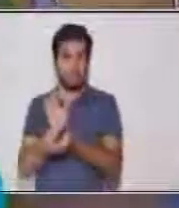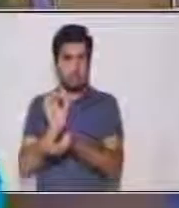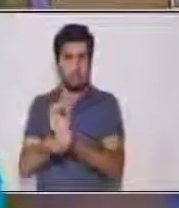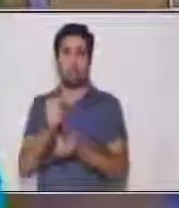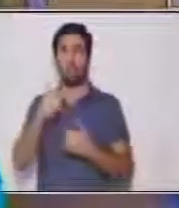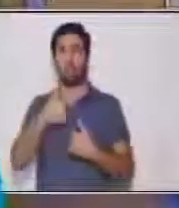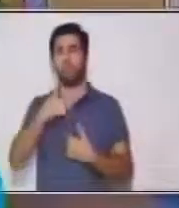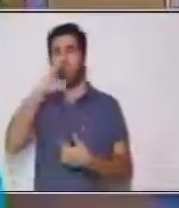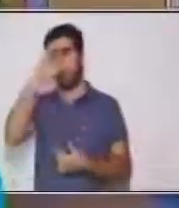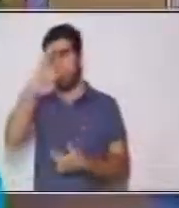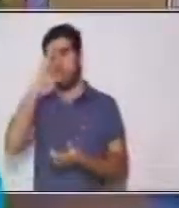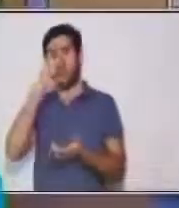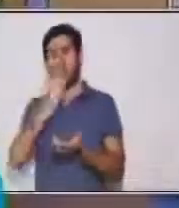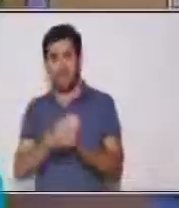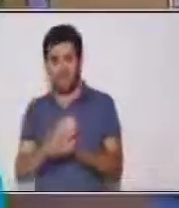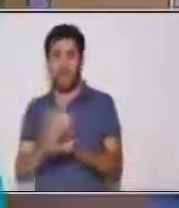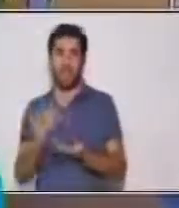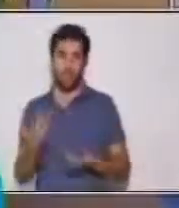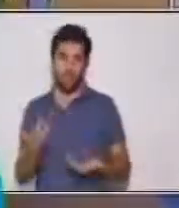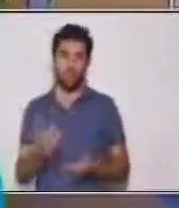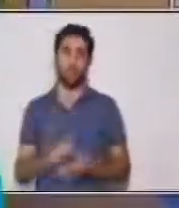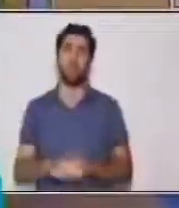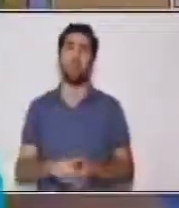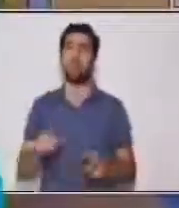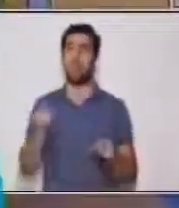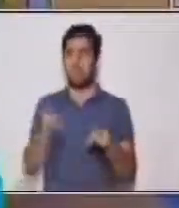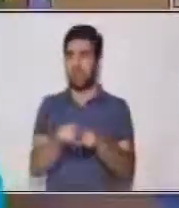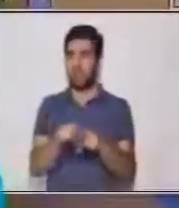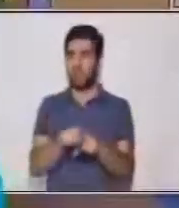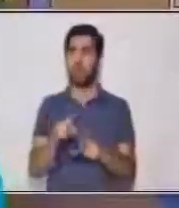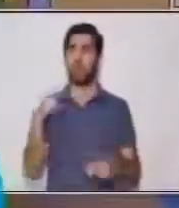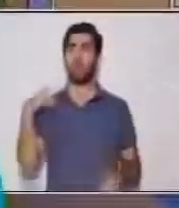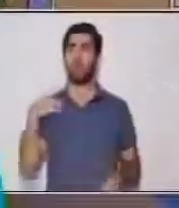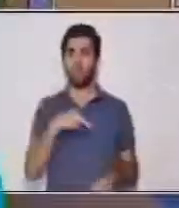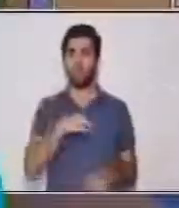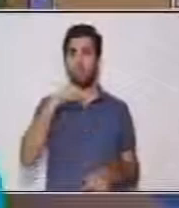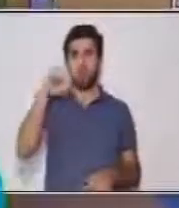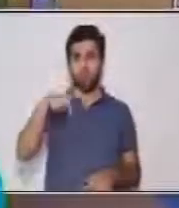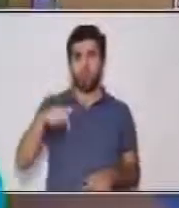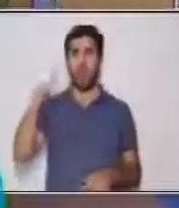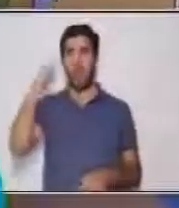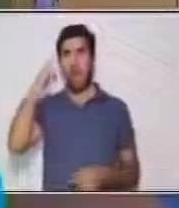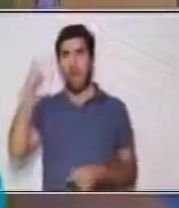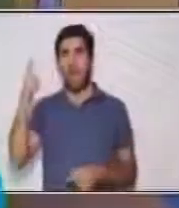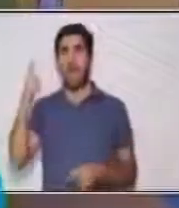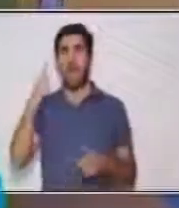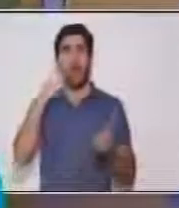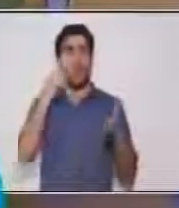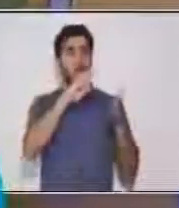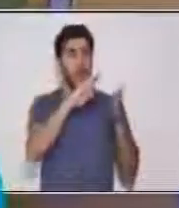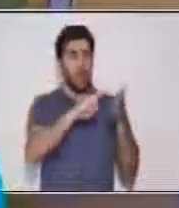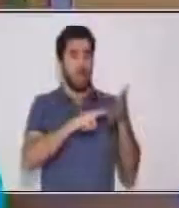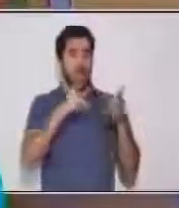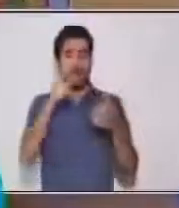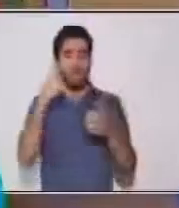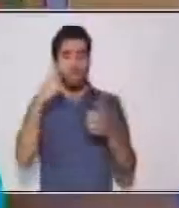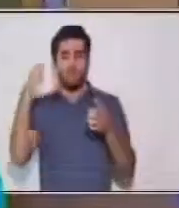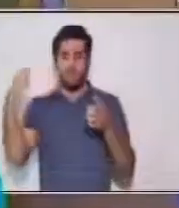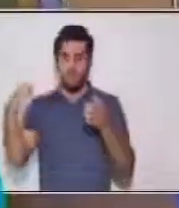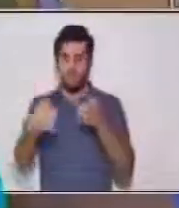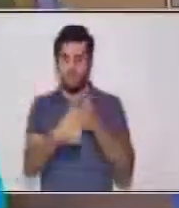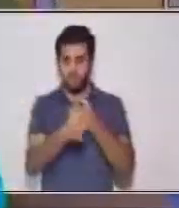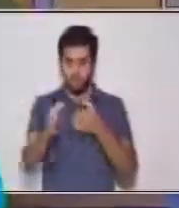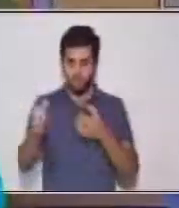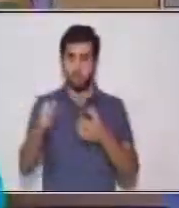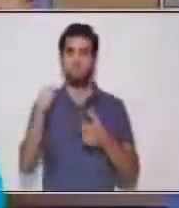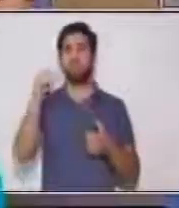Vamos a ampliar también las estrategias de lectura que ya hemos visto anteriormente y es muy importante. Estrategias de lectura van a